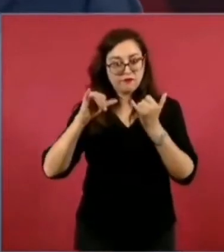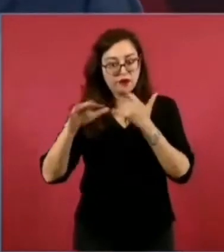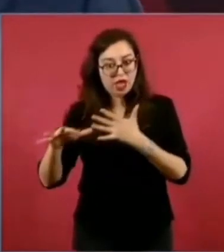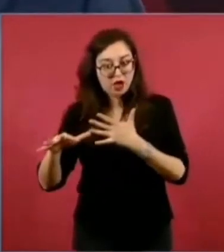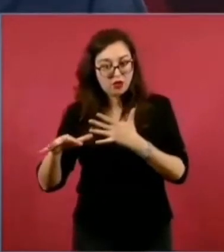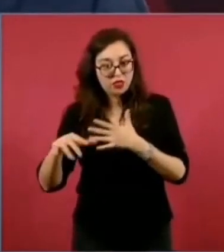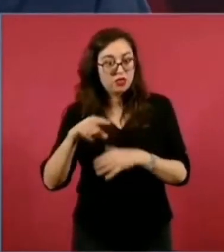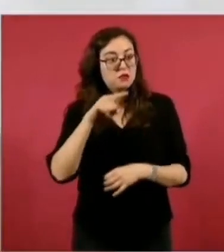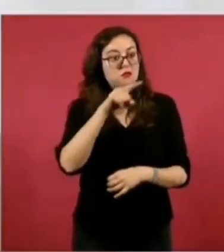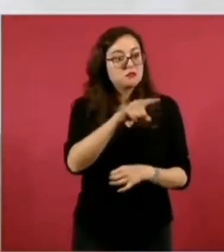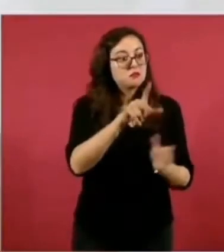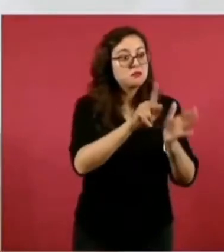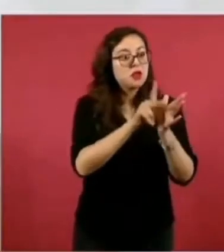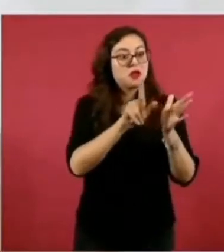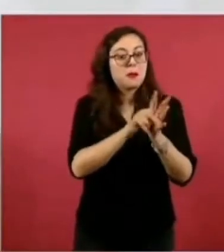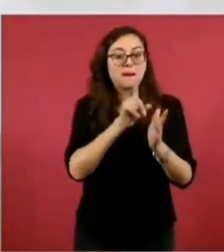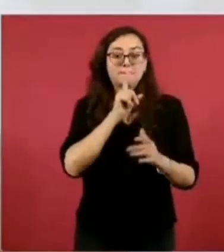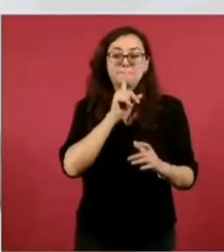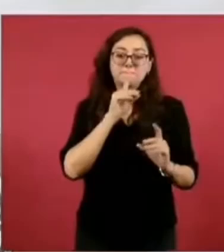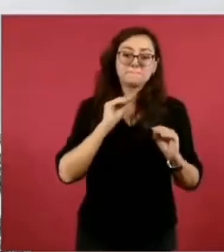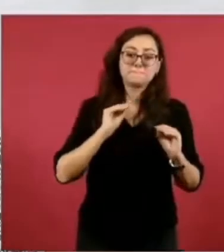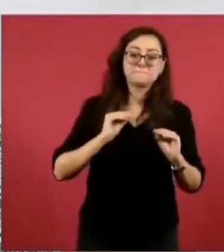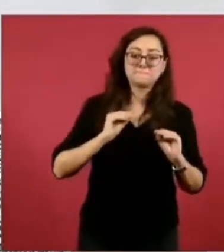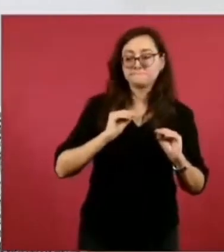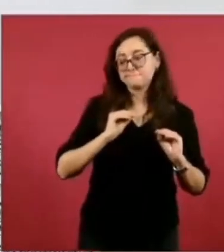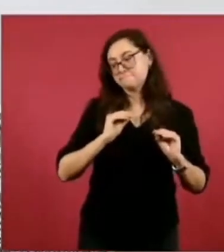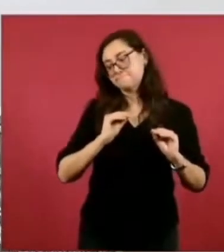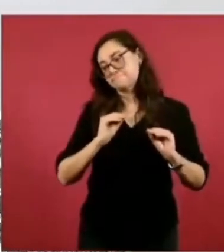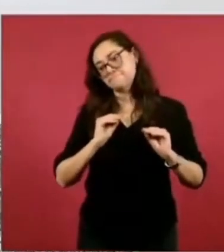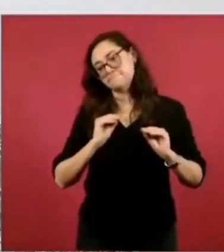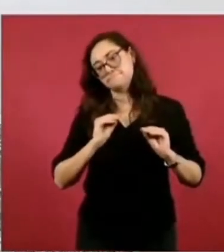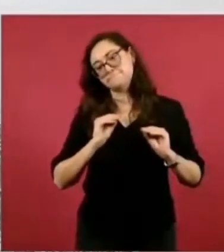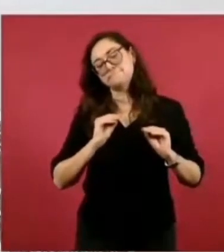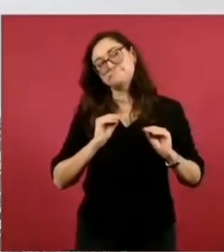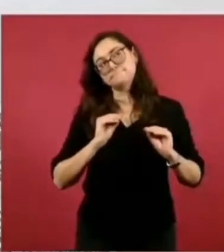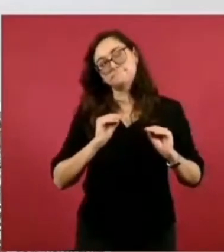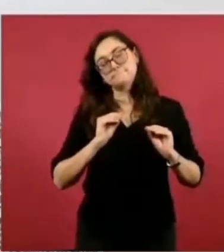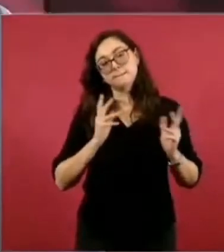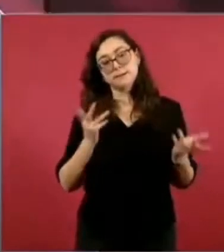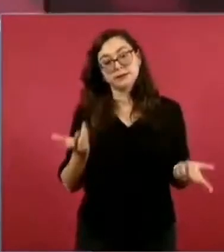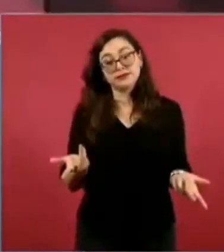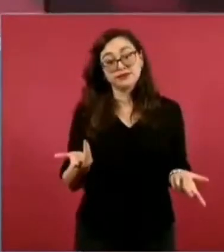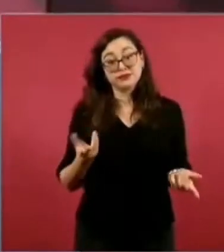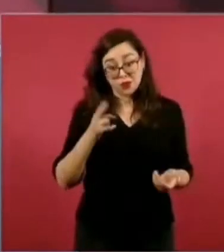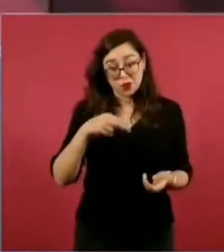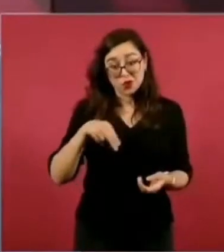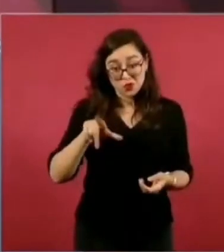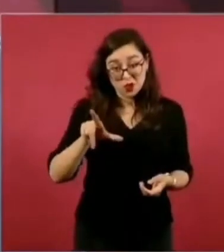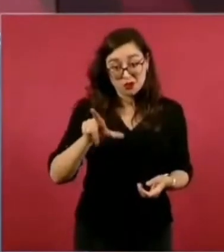Uno de los estados donde más fraude hubo fue en Nuevo León,